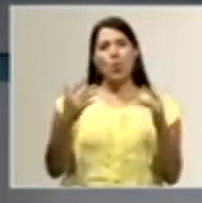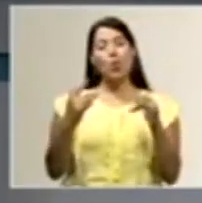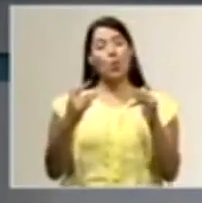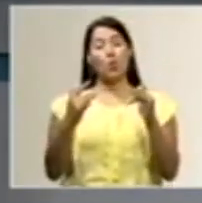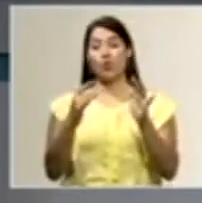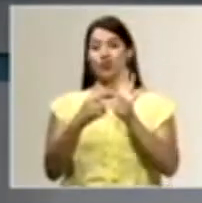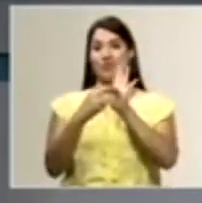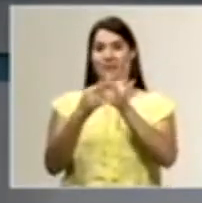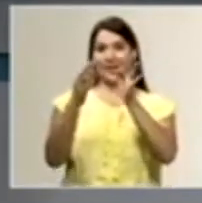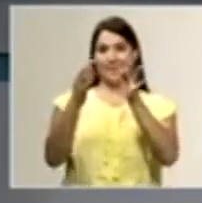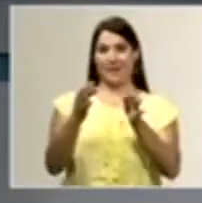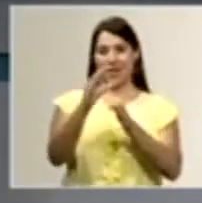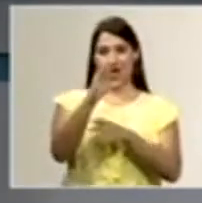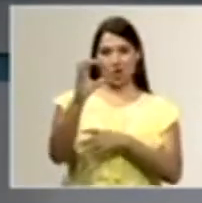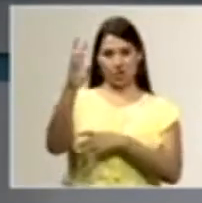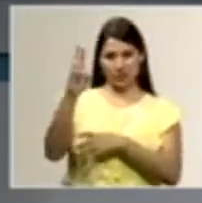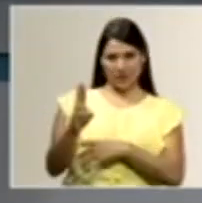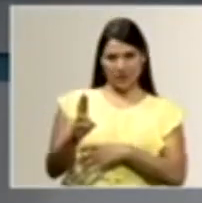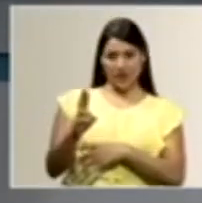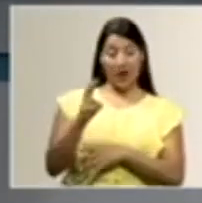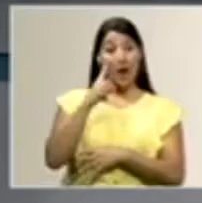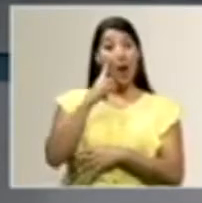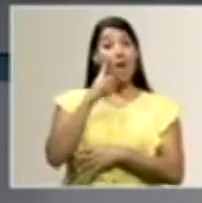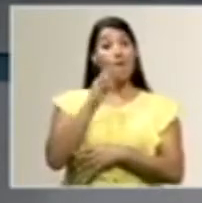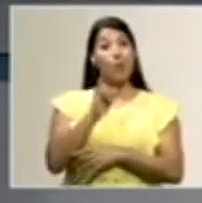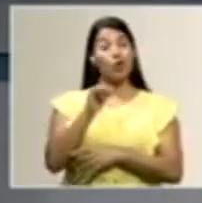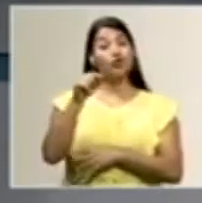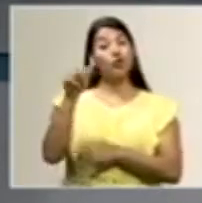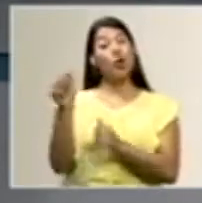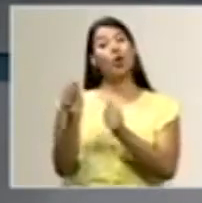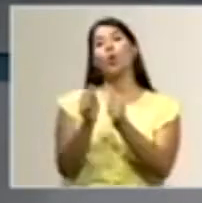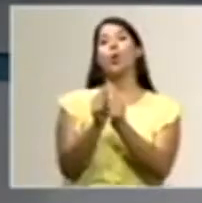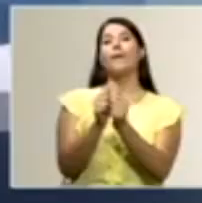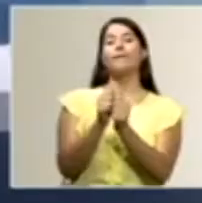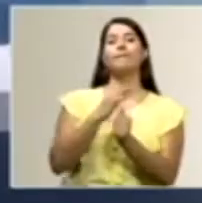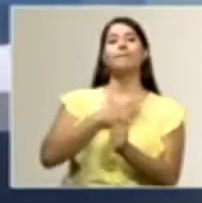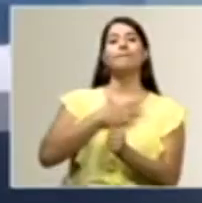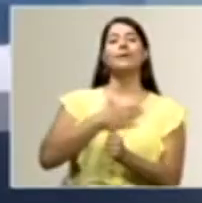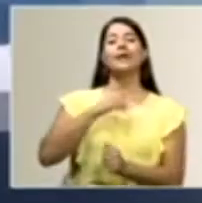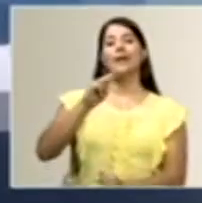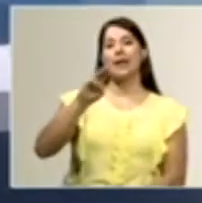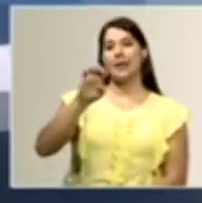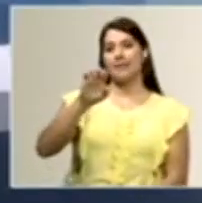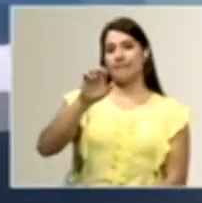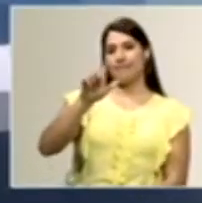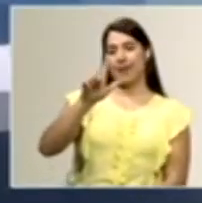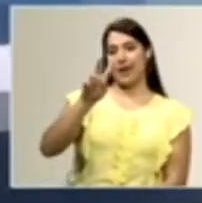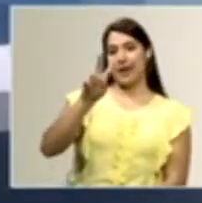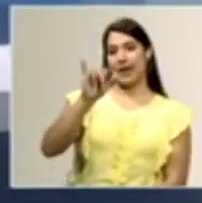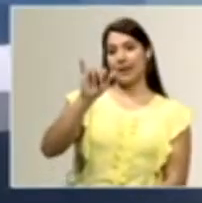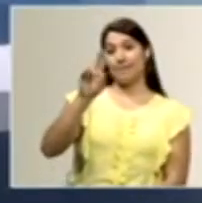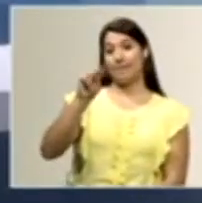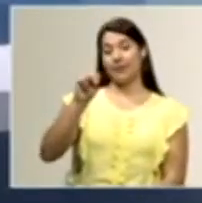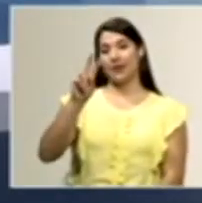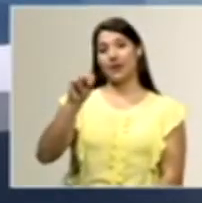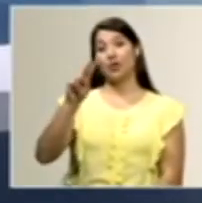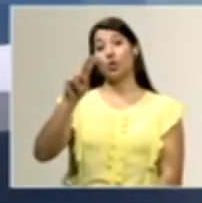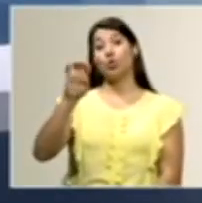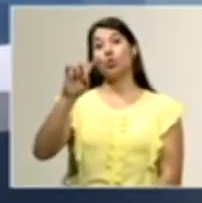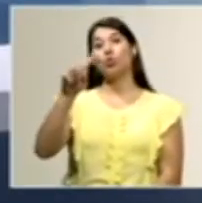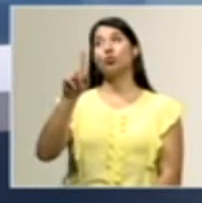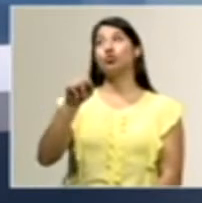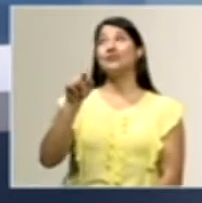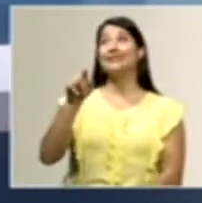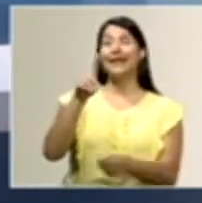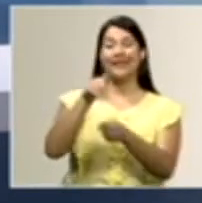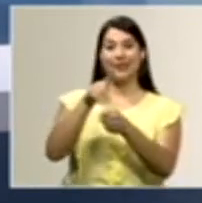costarricense del deporte. Para eso me acompaña aquí a mi izquierda Don Melvin Núñez, diputado. Muy buenas noches Don Melvin, muchas gracias. noches, un